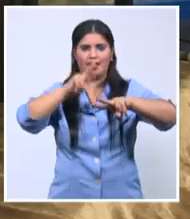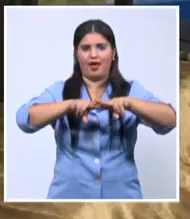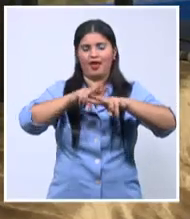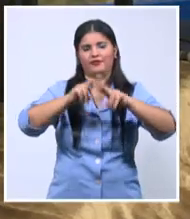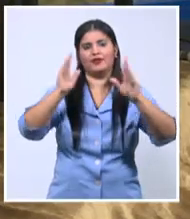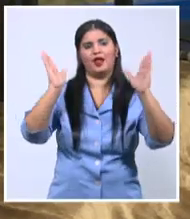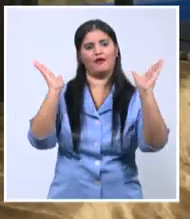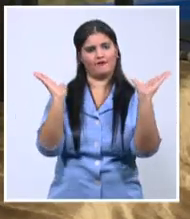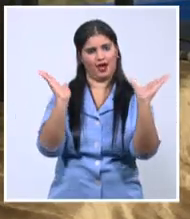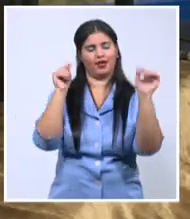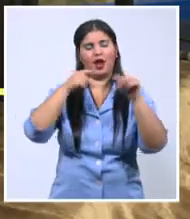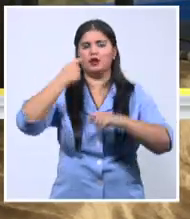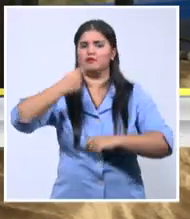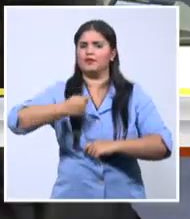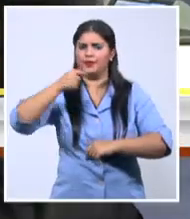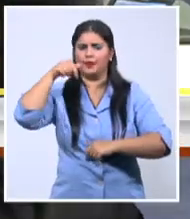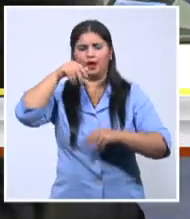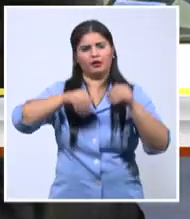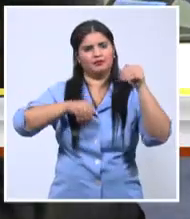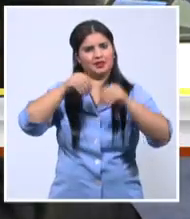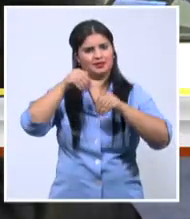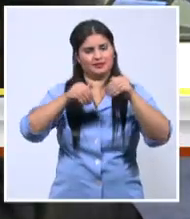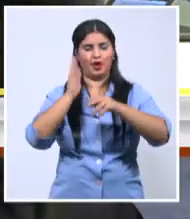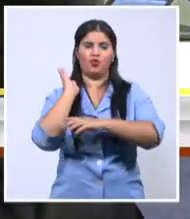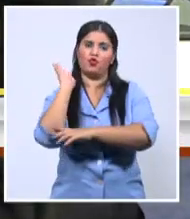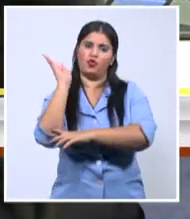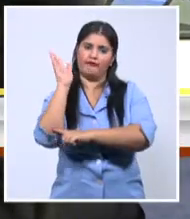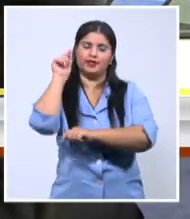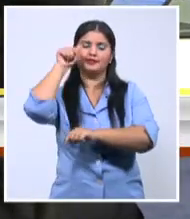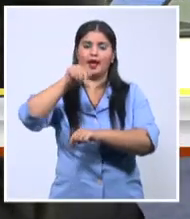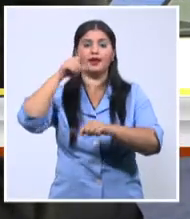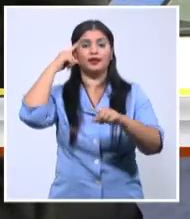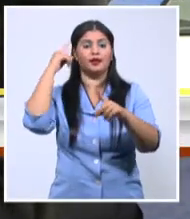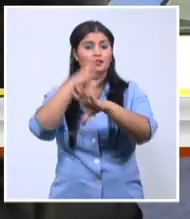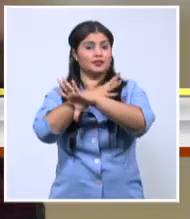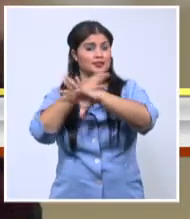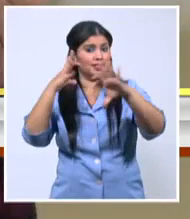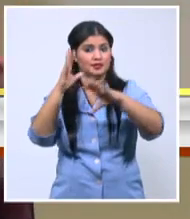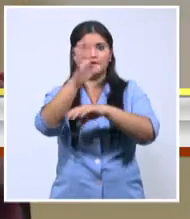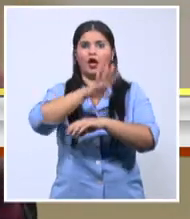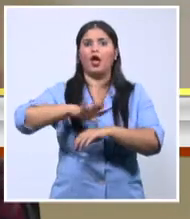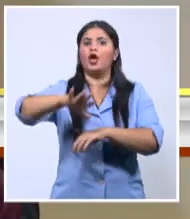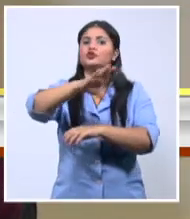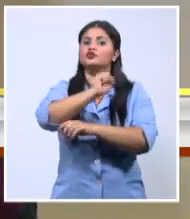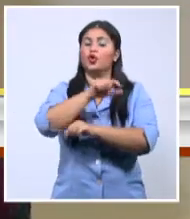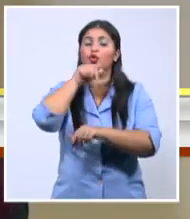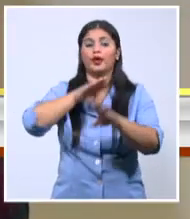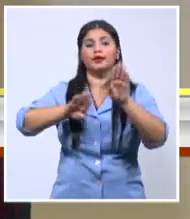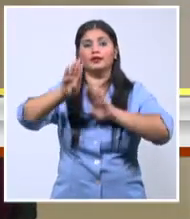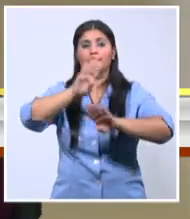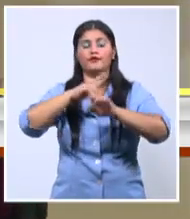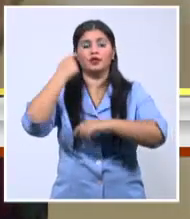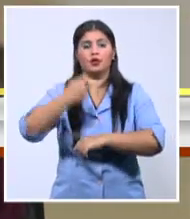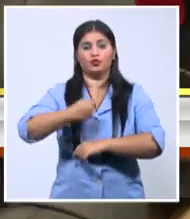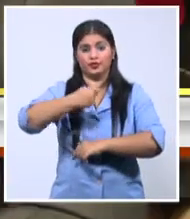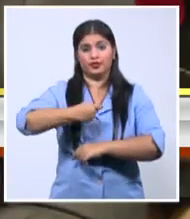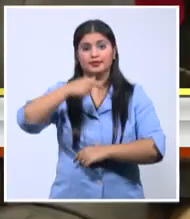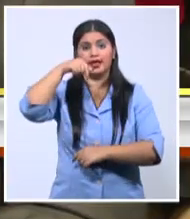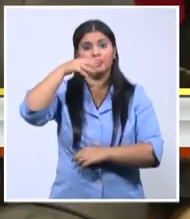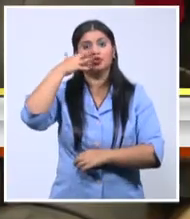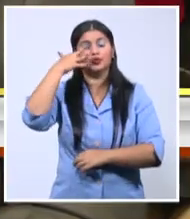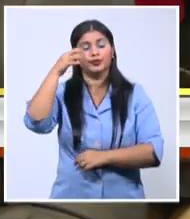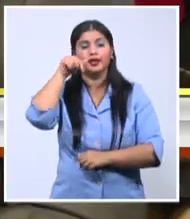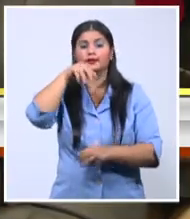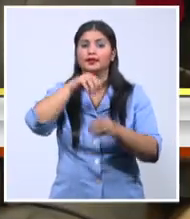La dimensión transformadora de la ciencia al servicio de la justicia fue el principio que guió al programa